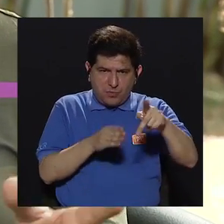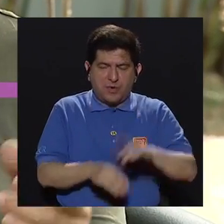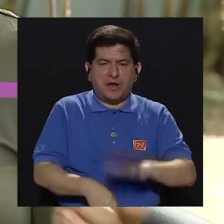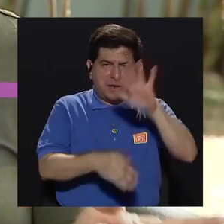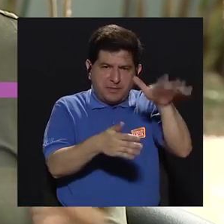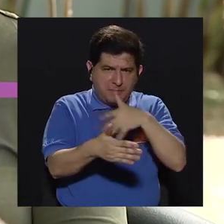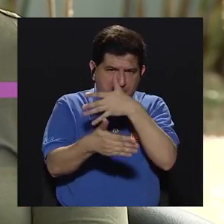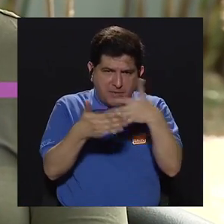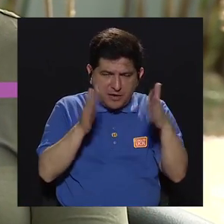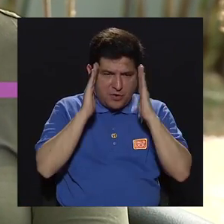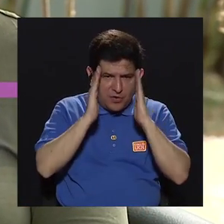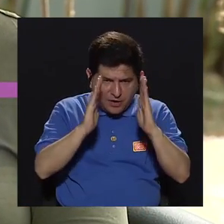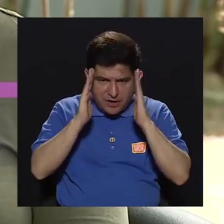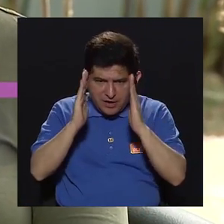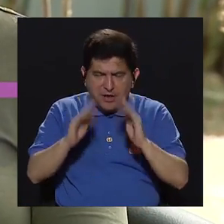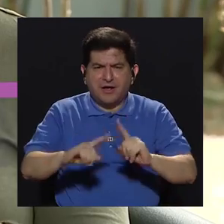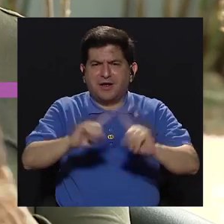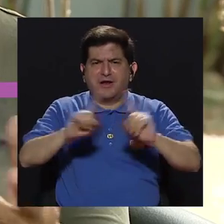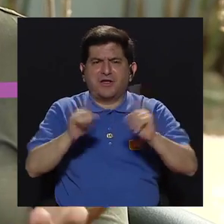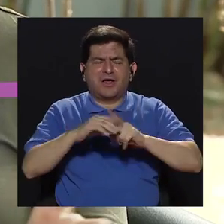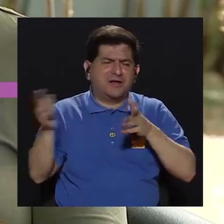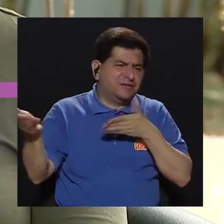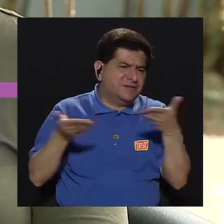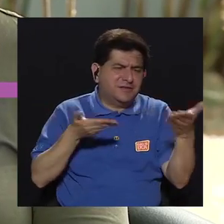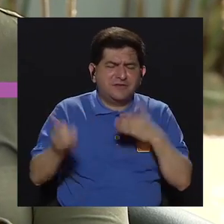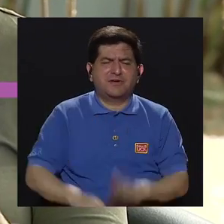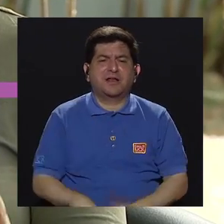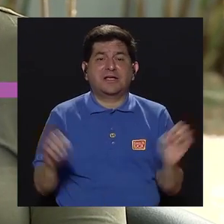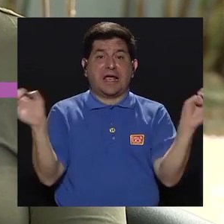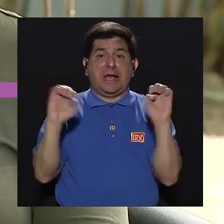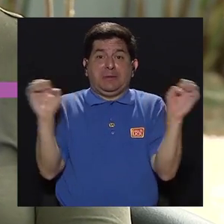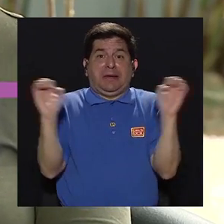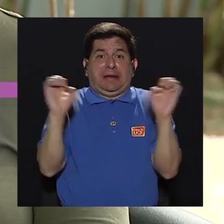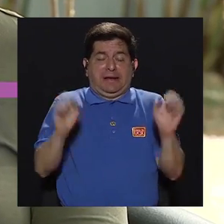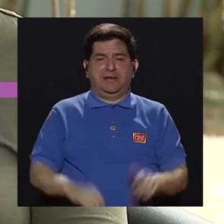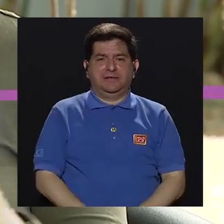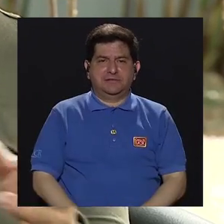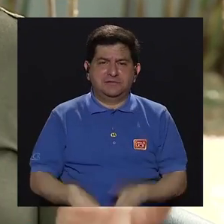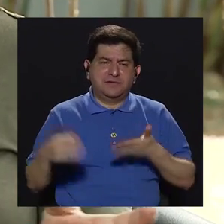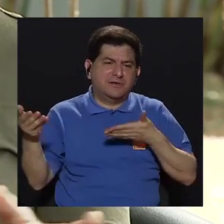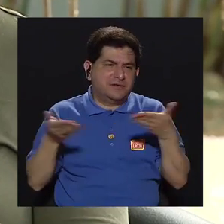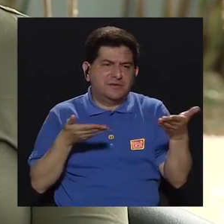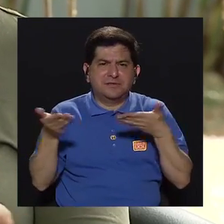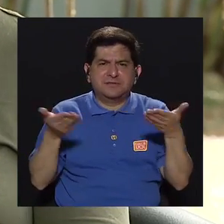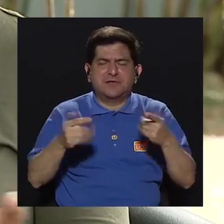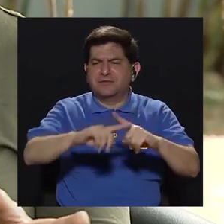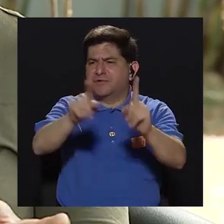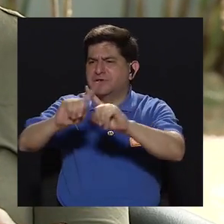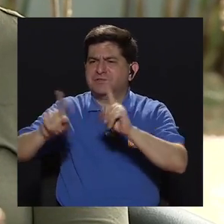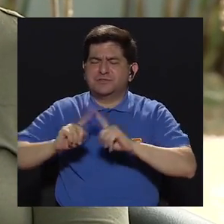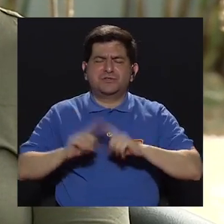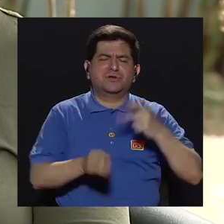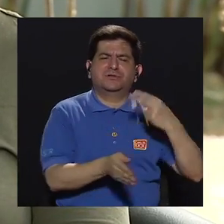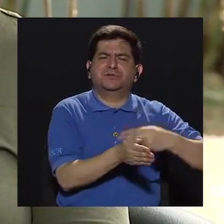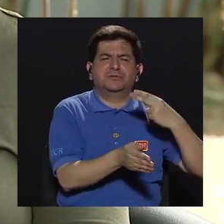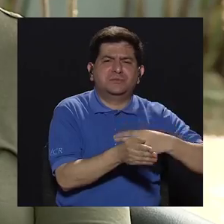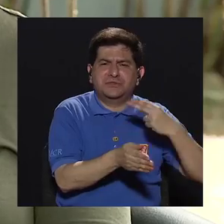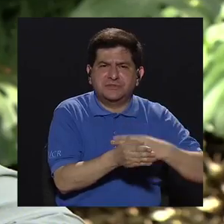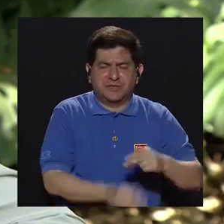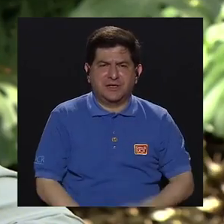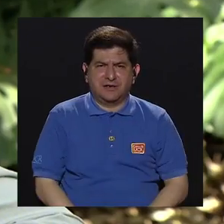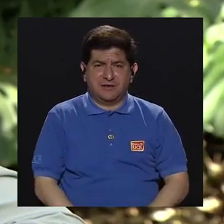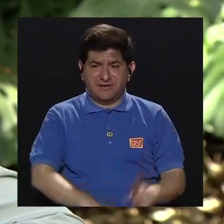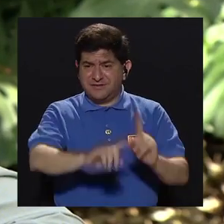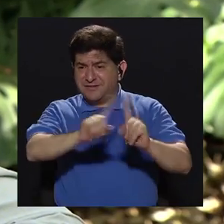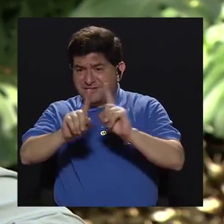para cubrir jornadas de atención en diferentes servicios, en emergencias, en los servicios, el resto de servicios hospitalarios. que